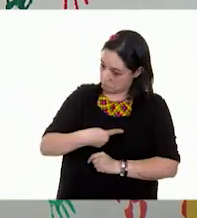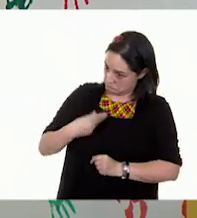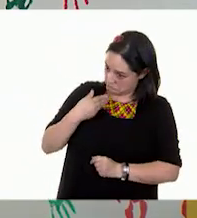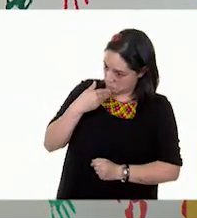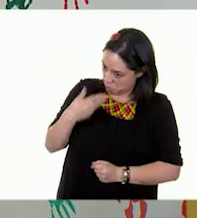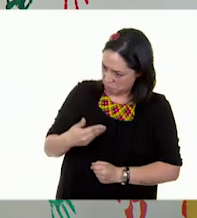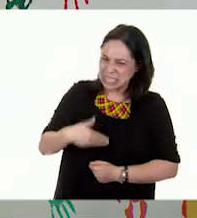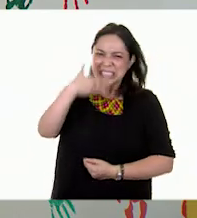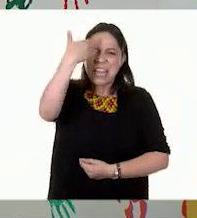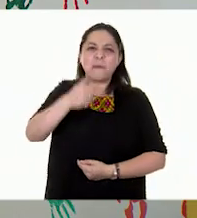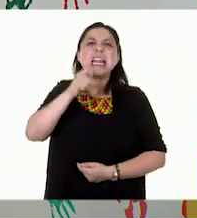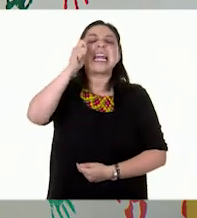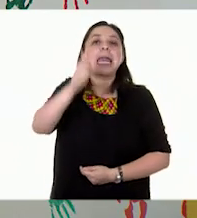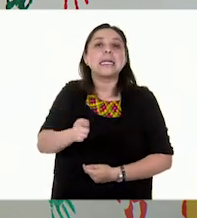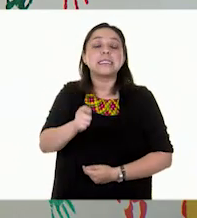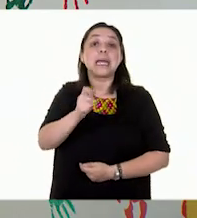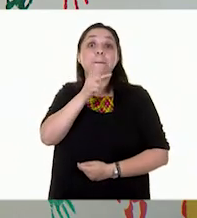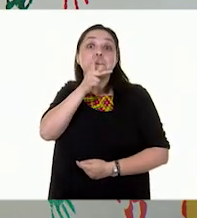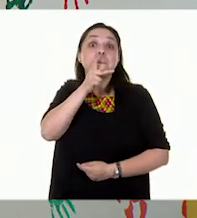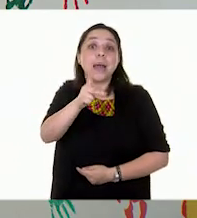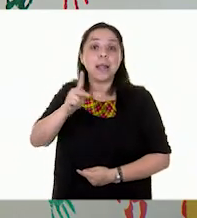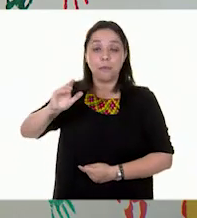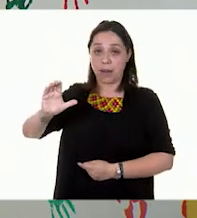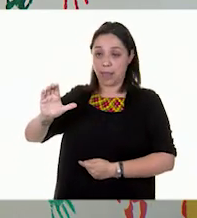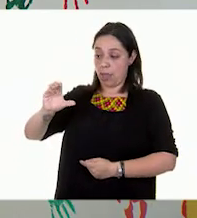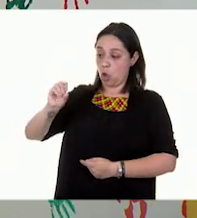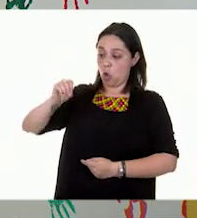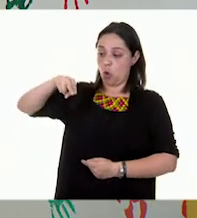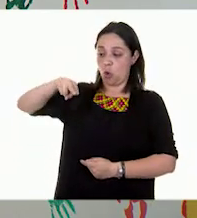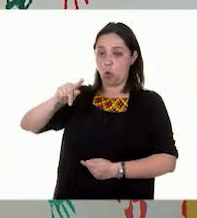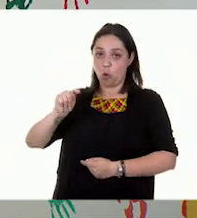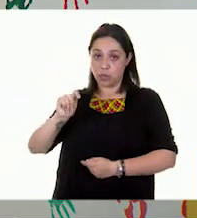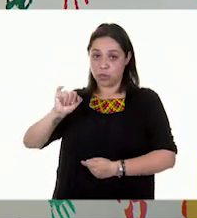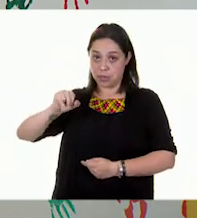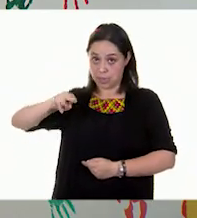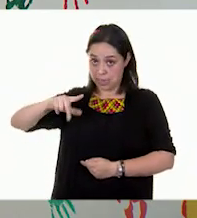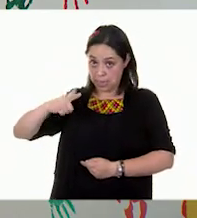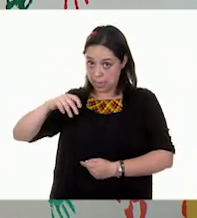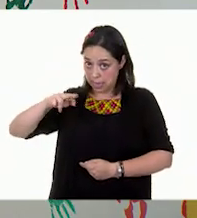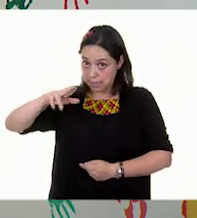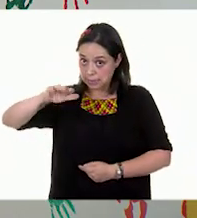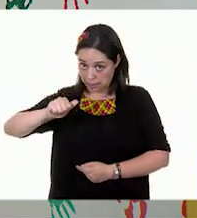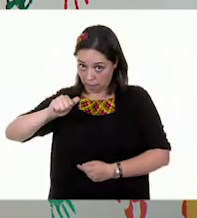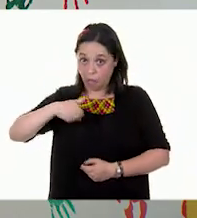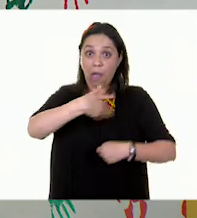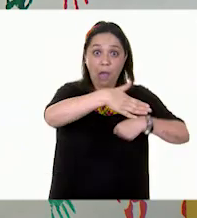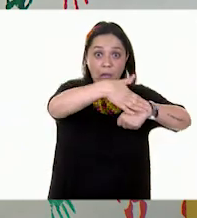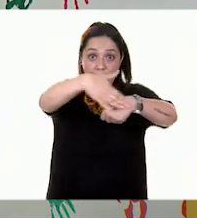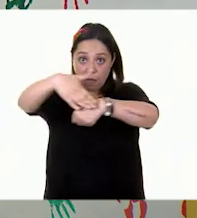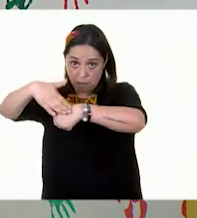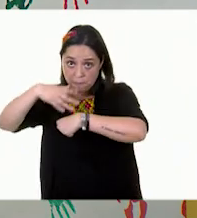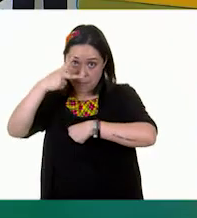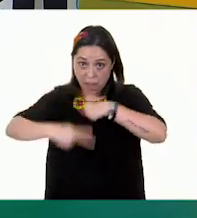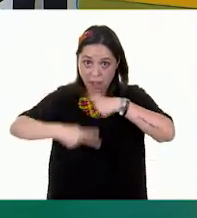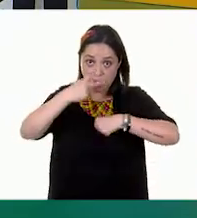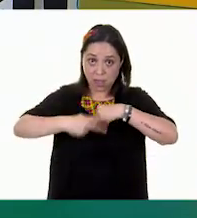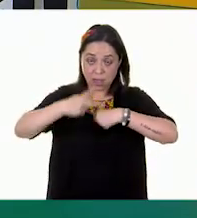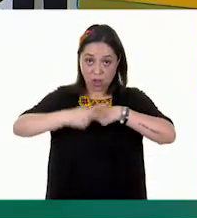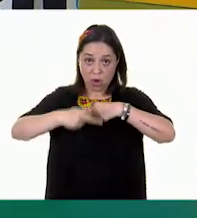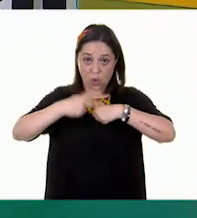es la contingencia, qué factores la provocan, tal como lo acabamos de ver. Además de eso, la